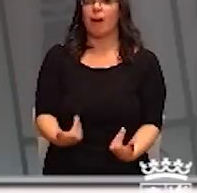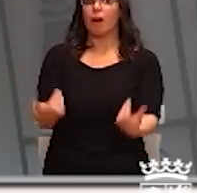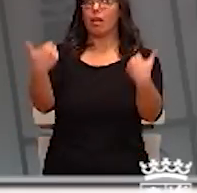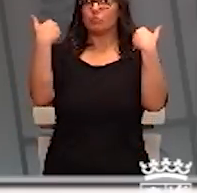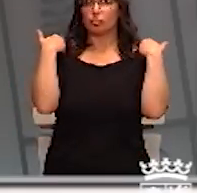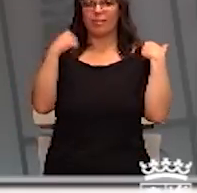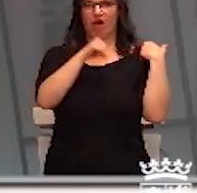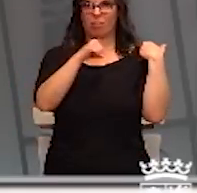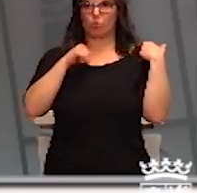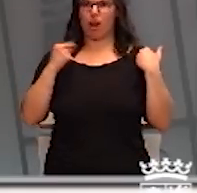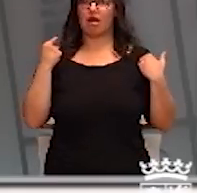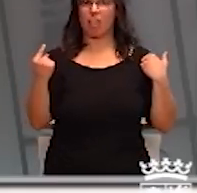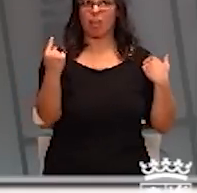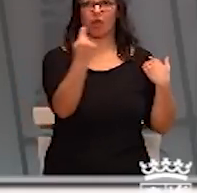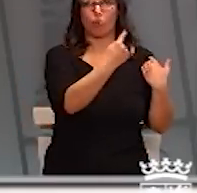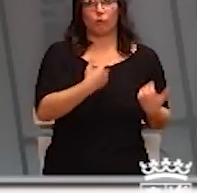individual.